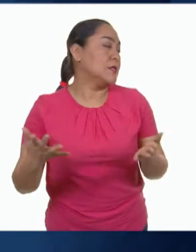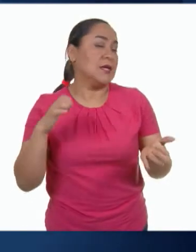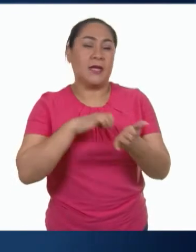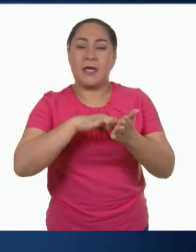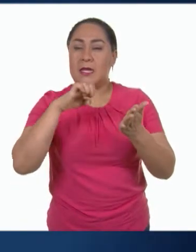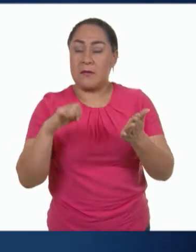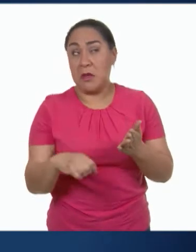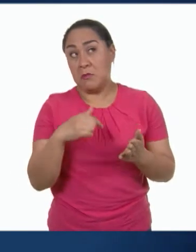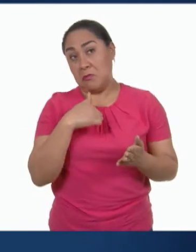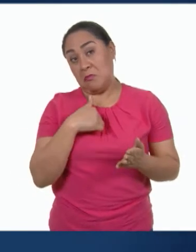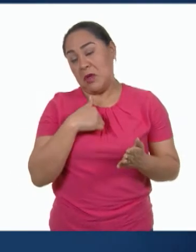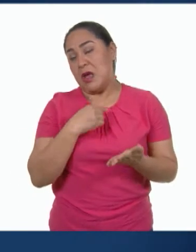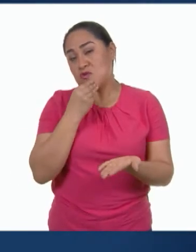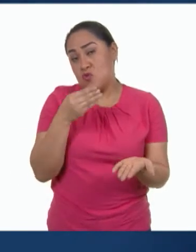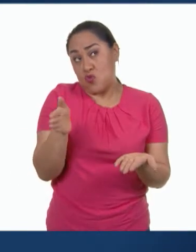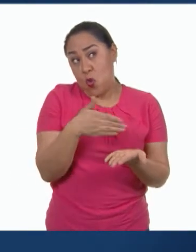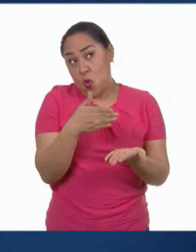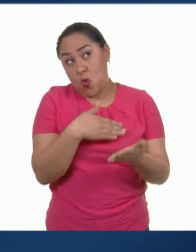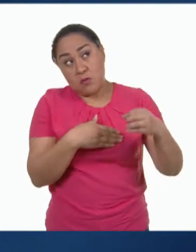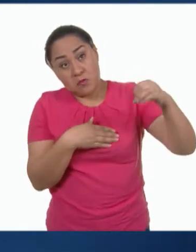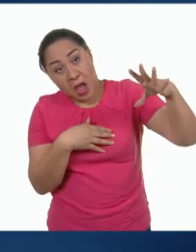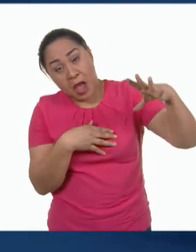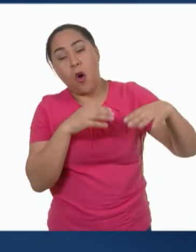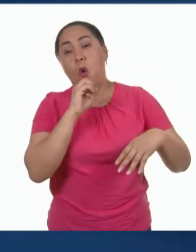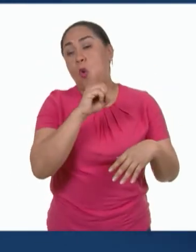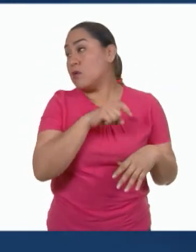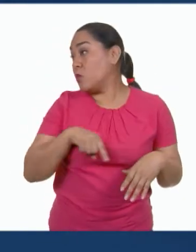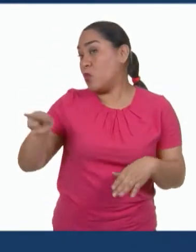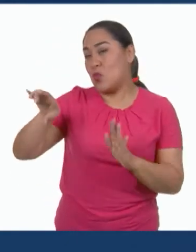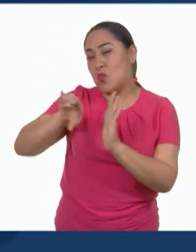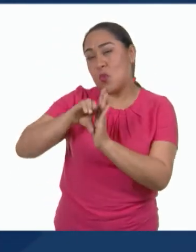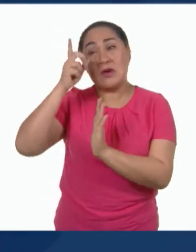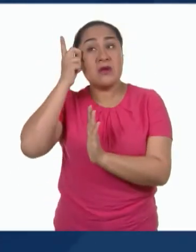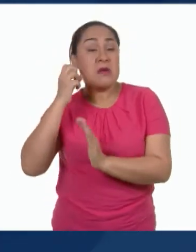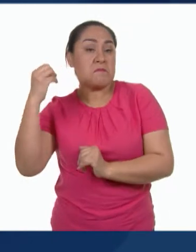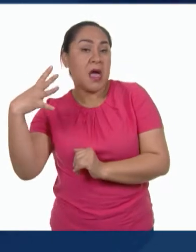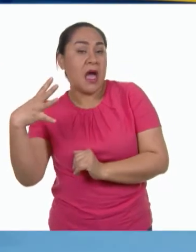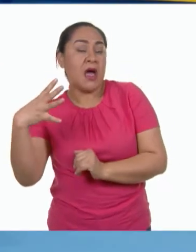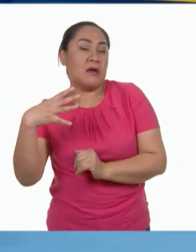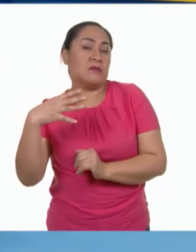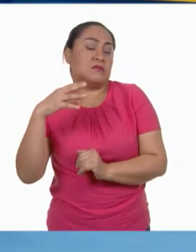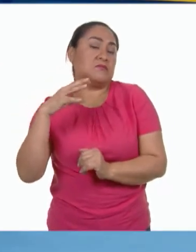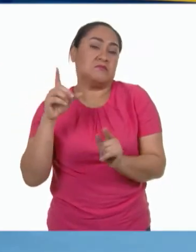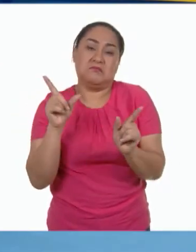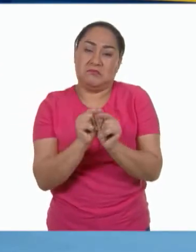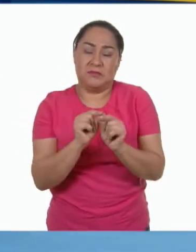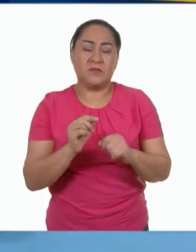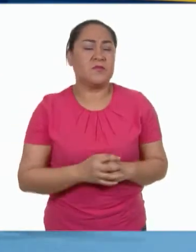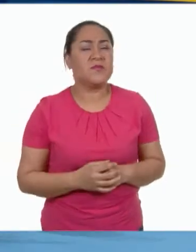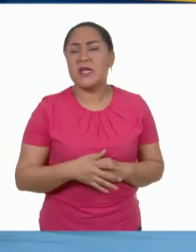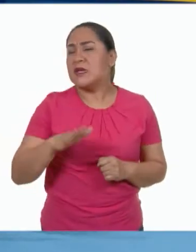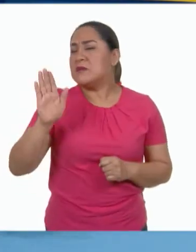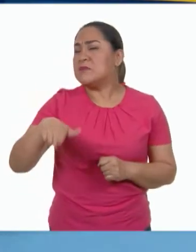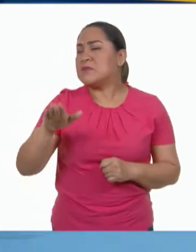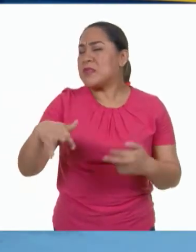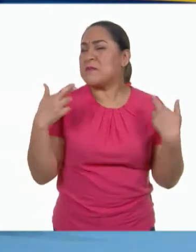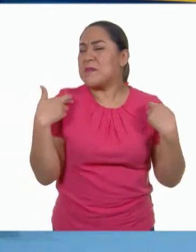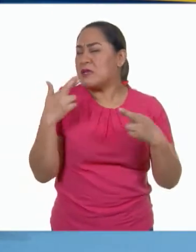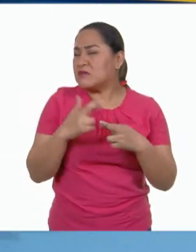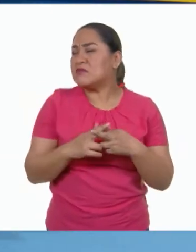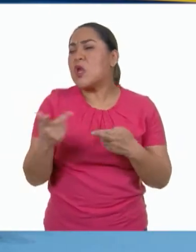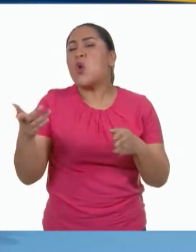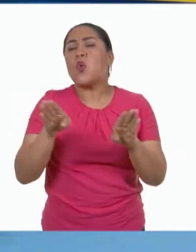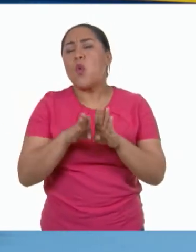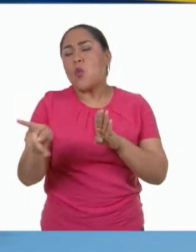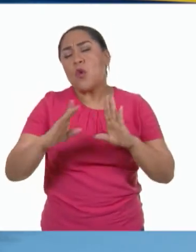solo prendo la luz de la cocina o la de la recámara cuando estoy allí. Oye, maestra José, ¿y tú qué has hecho para fomentar